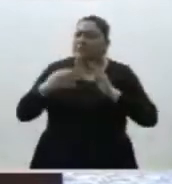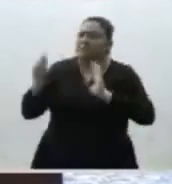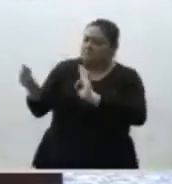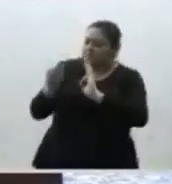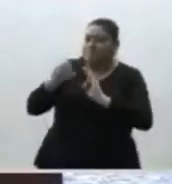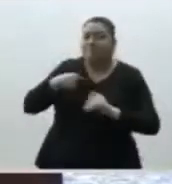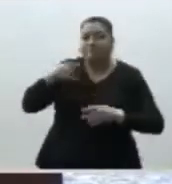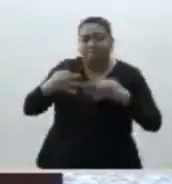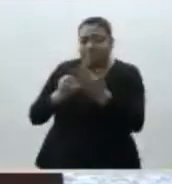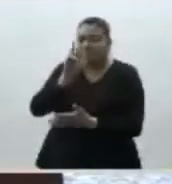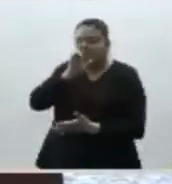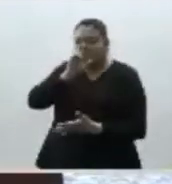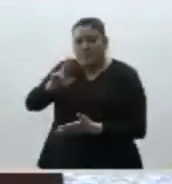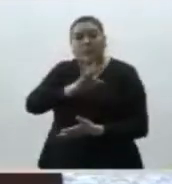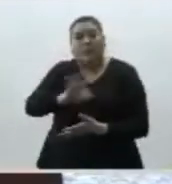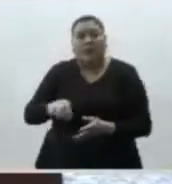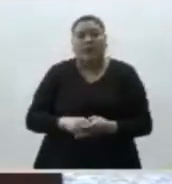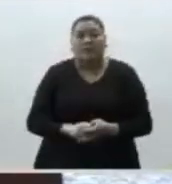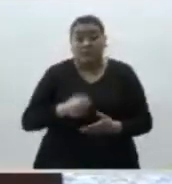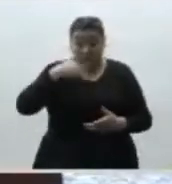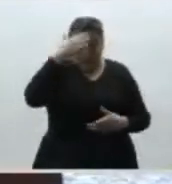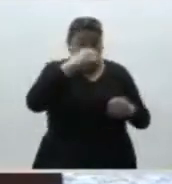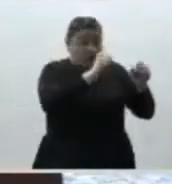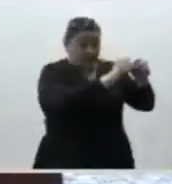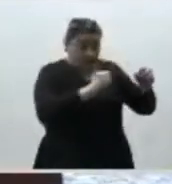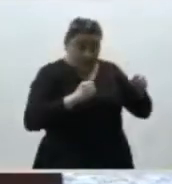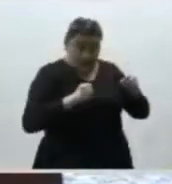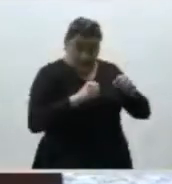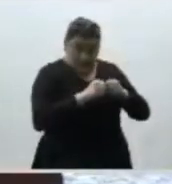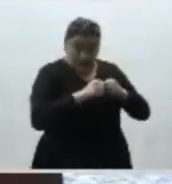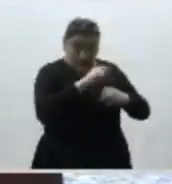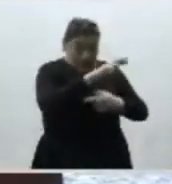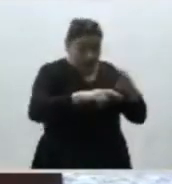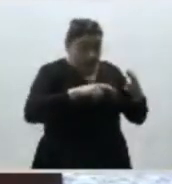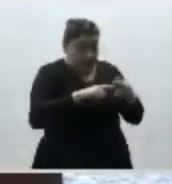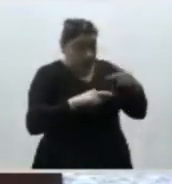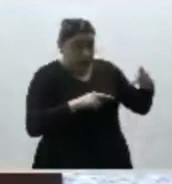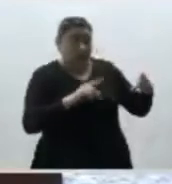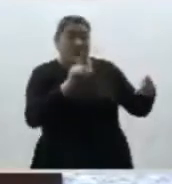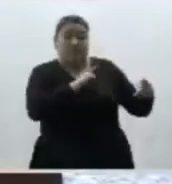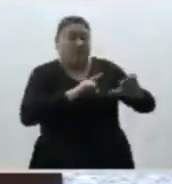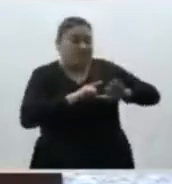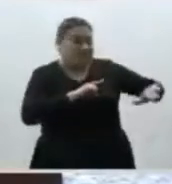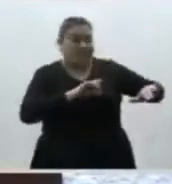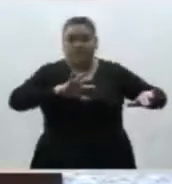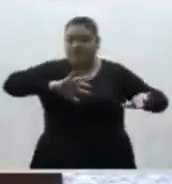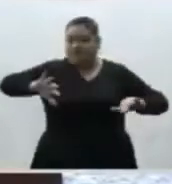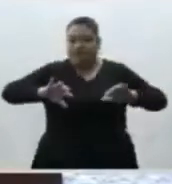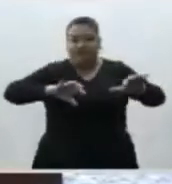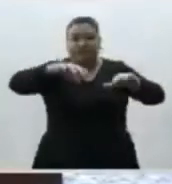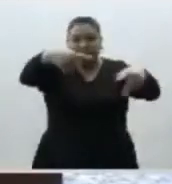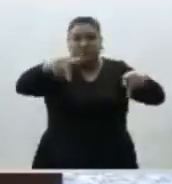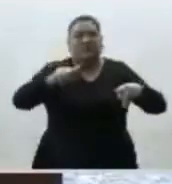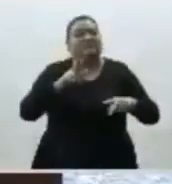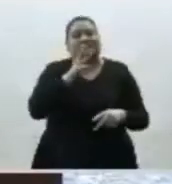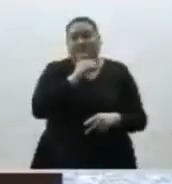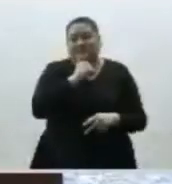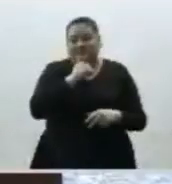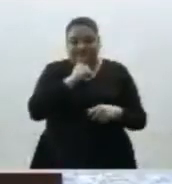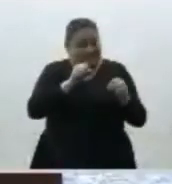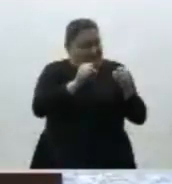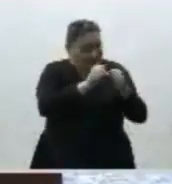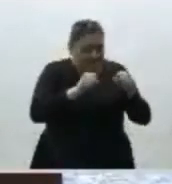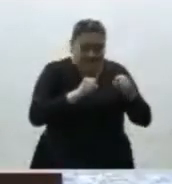instancias jurisdiccionales no pueden concretar este objetivo trabajando de forma aislada, pues es fundamental incluir